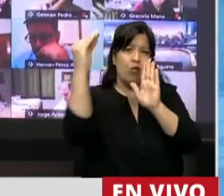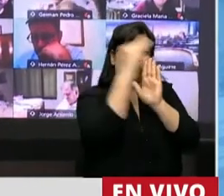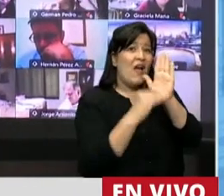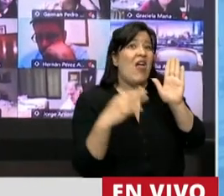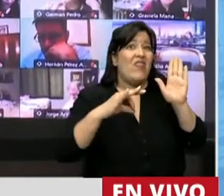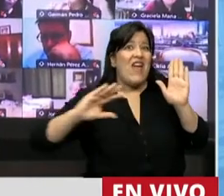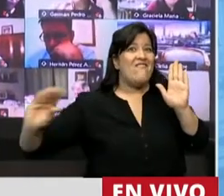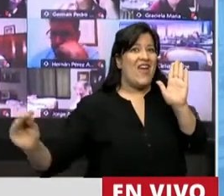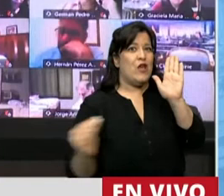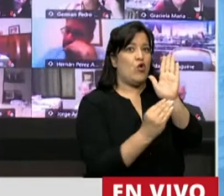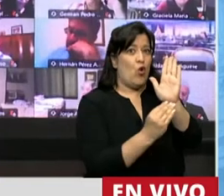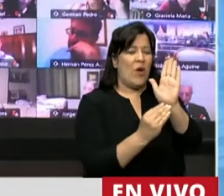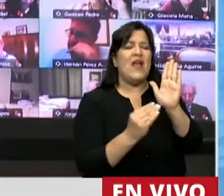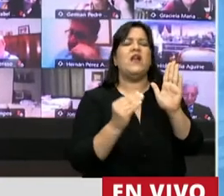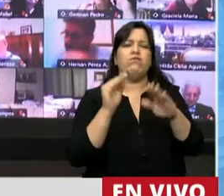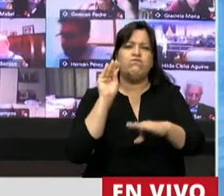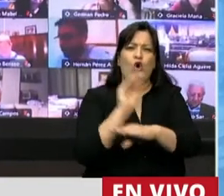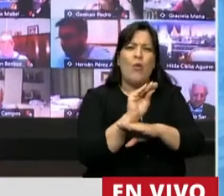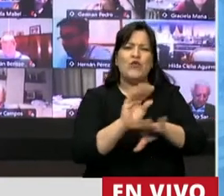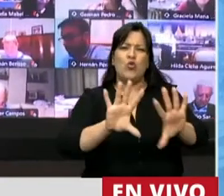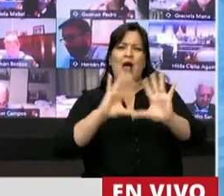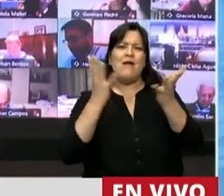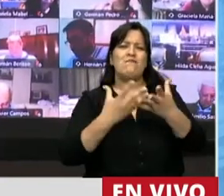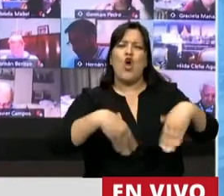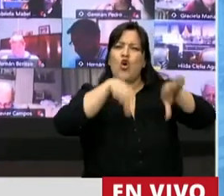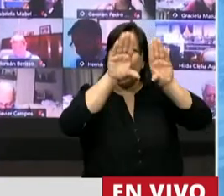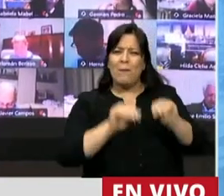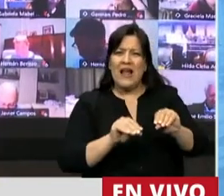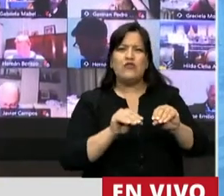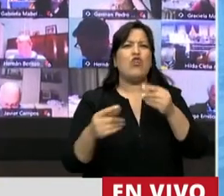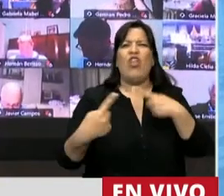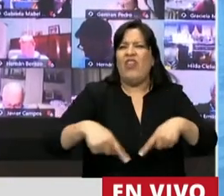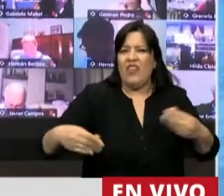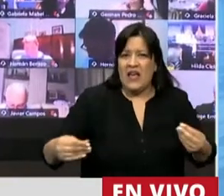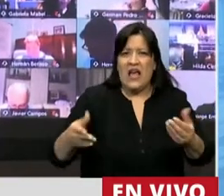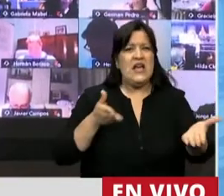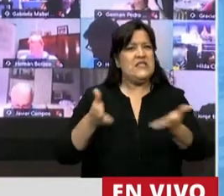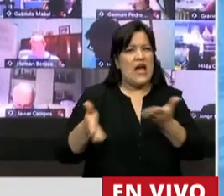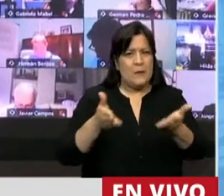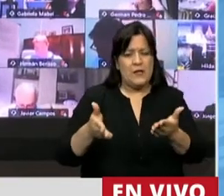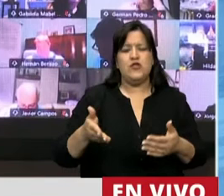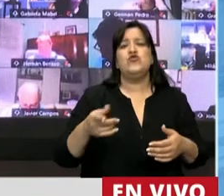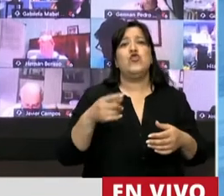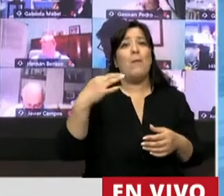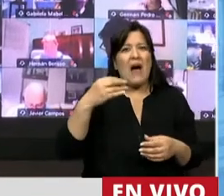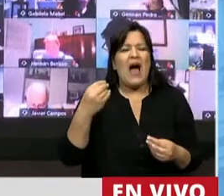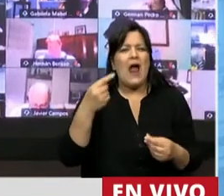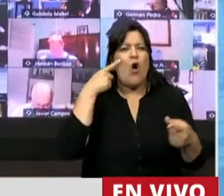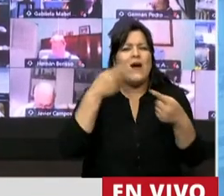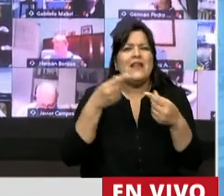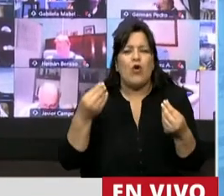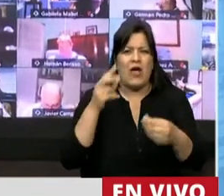cobertura total e integral de prácticas asociadas, estas son preventivas y